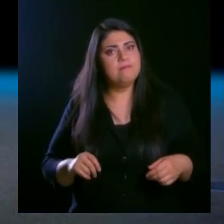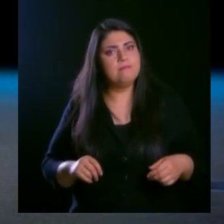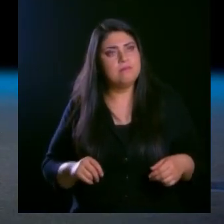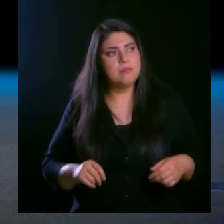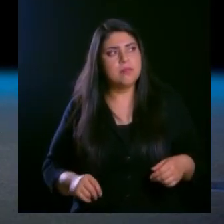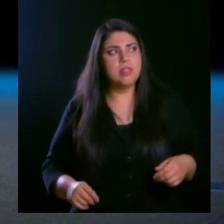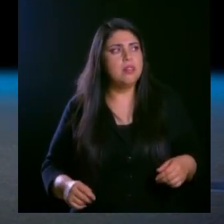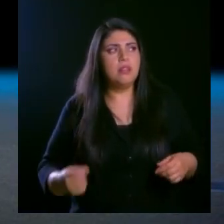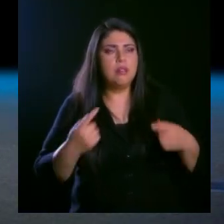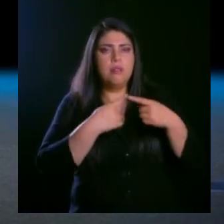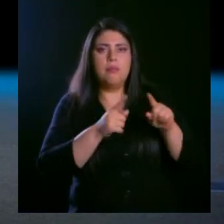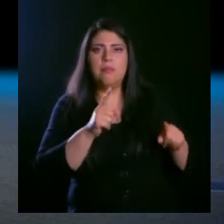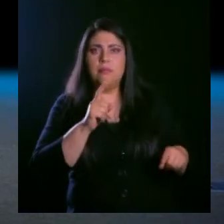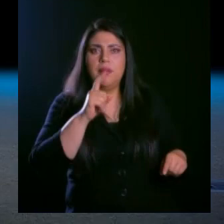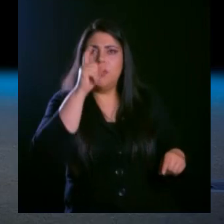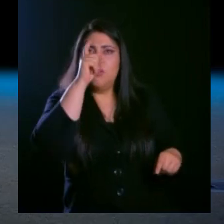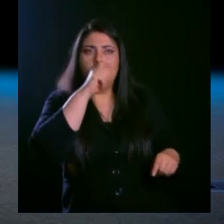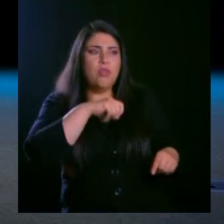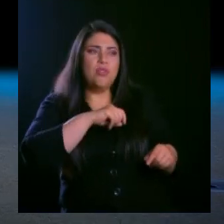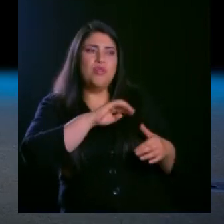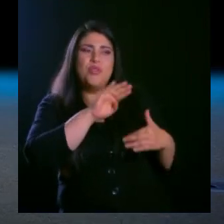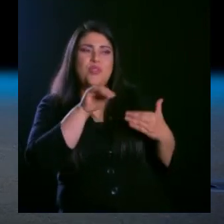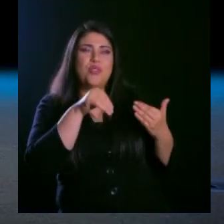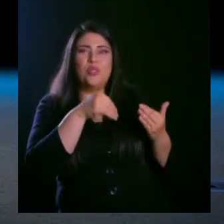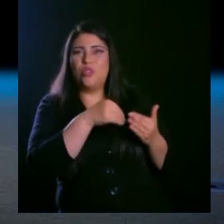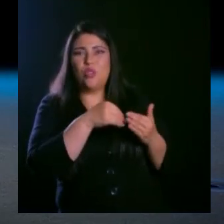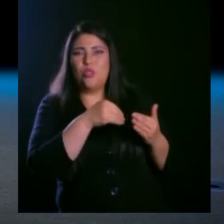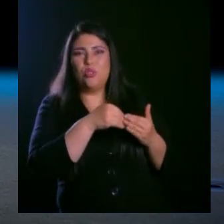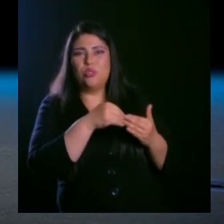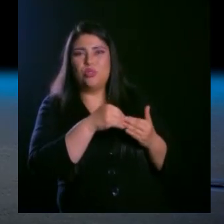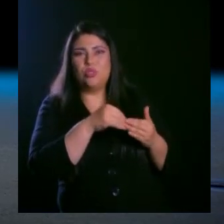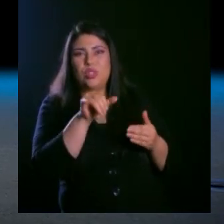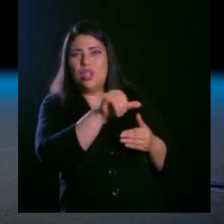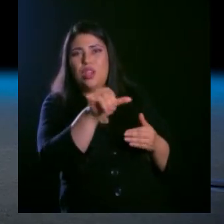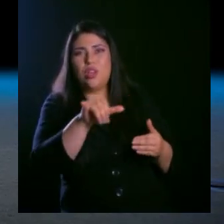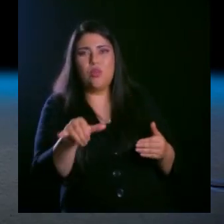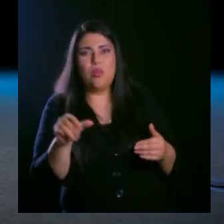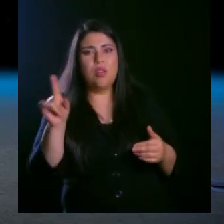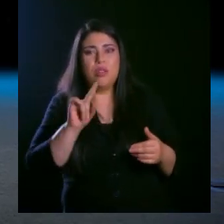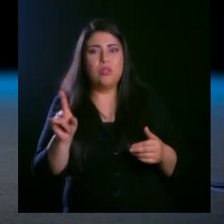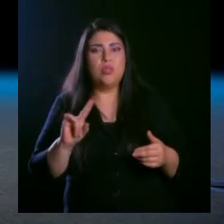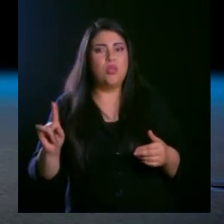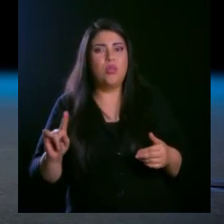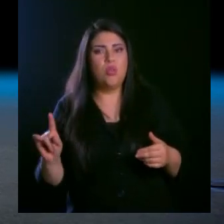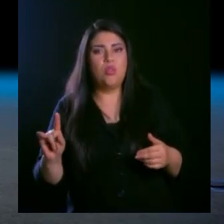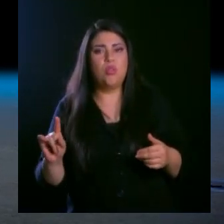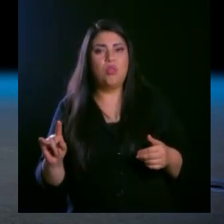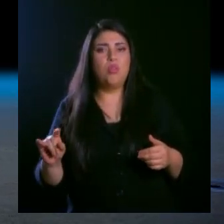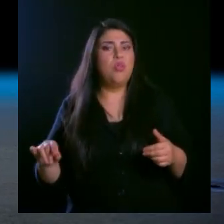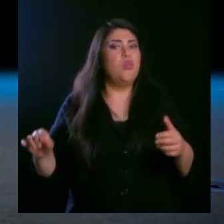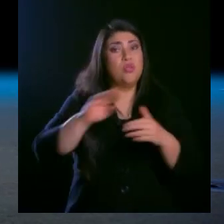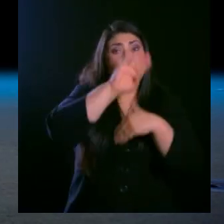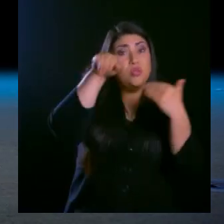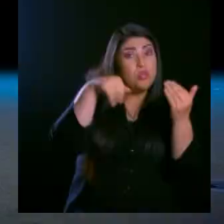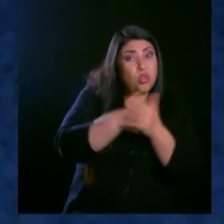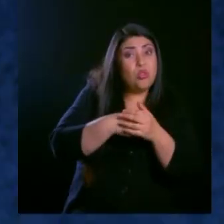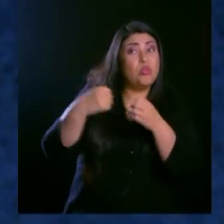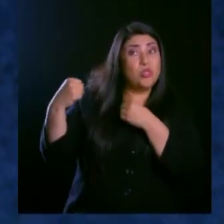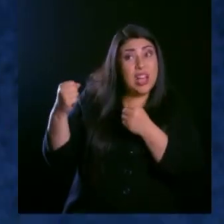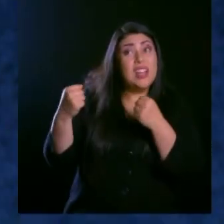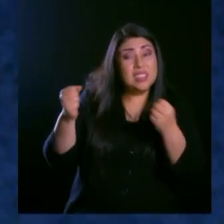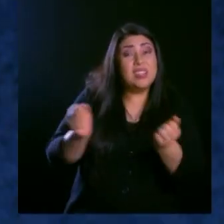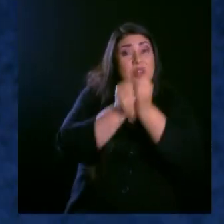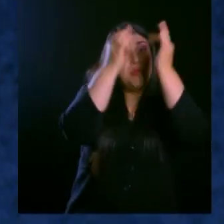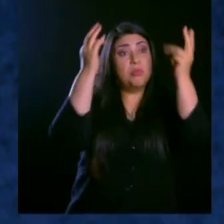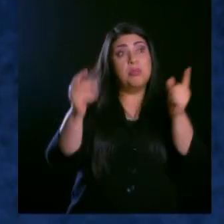¿Por qué no todos vivimos de esta forma? ¿Por qué no todos vivimos siendo testigos que el poder de Dios hace esto, hace el otro, hace el otro, hace el